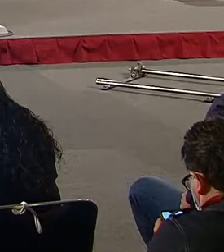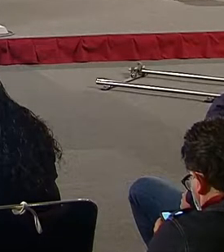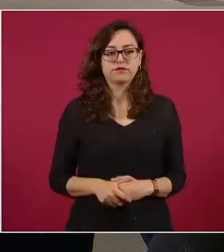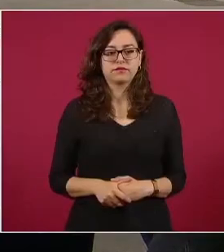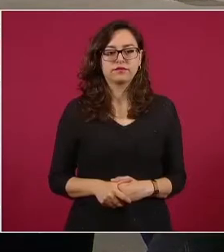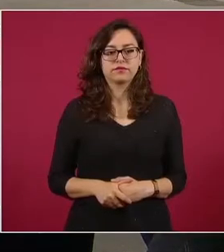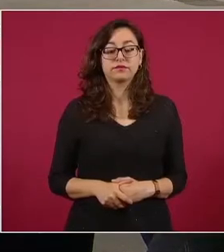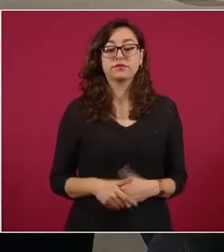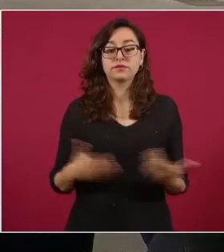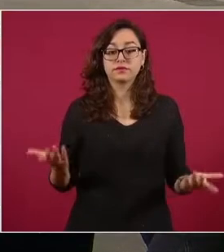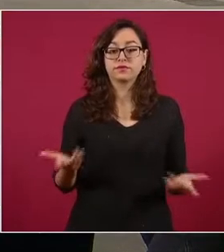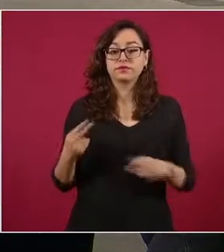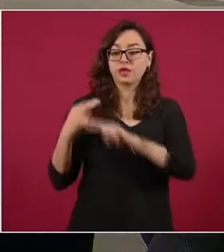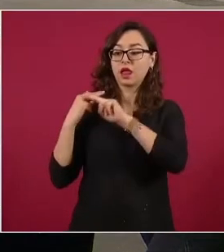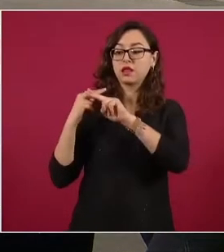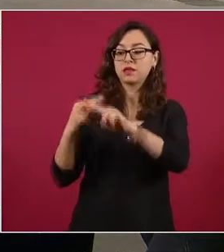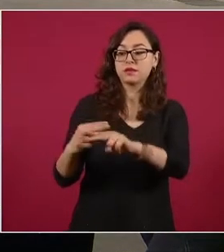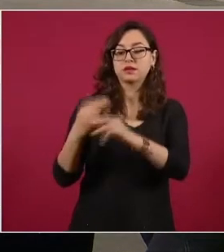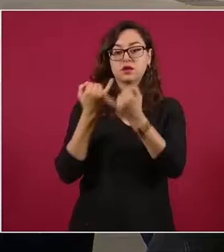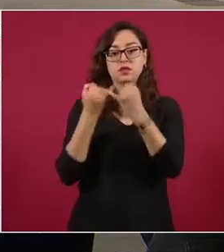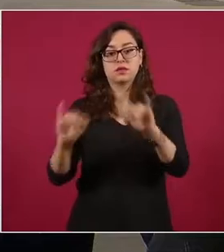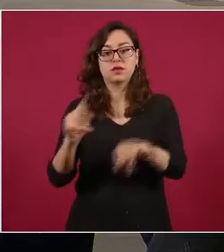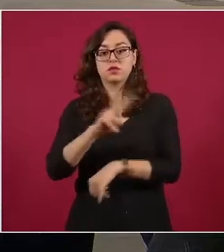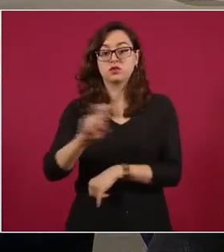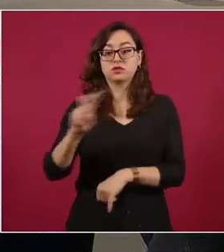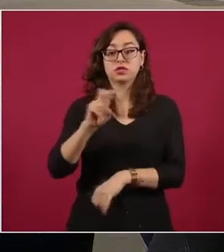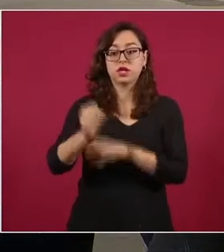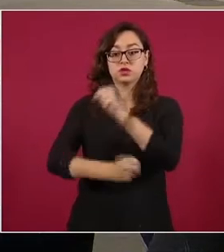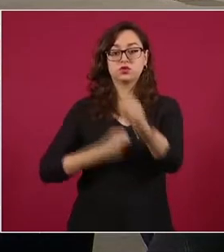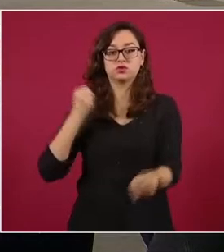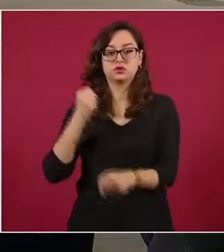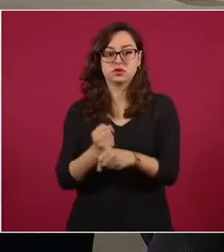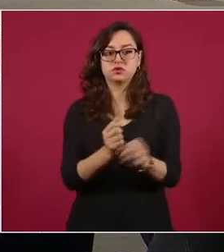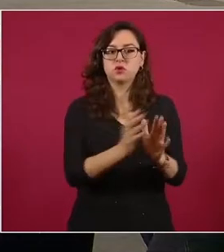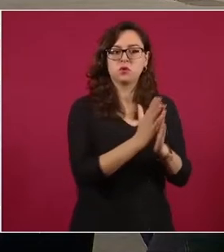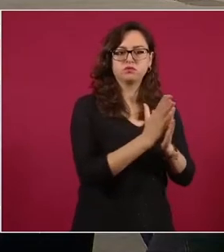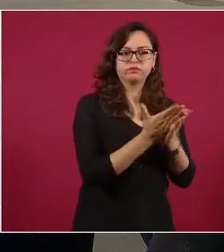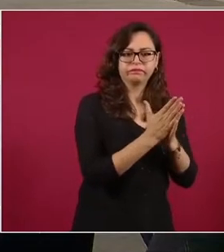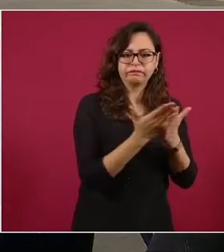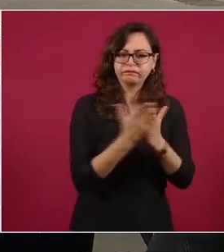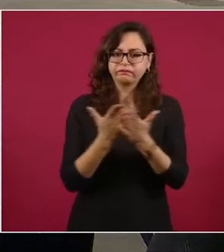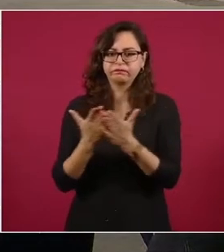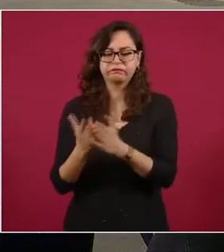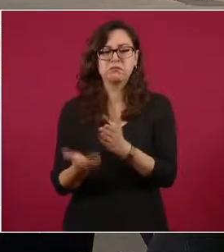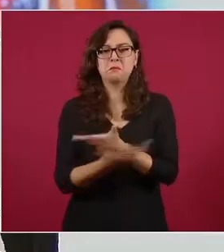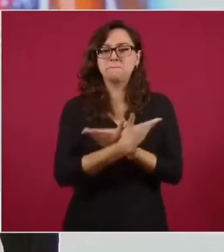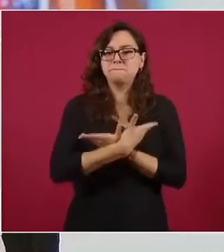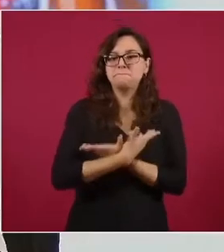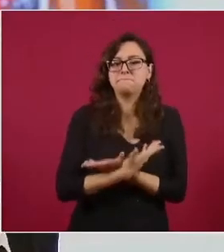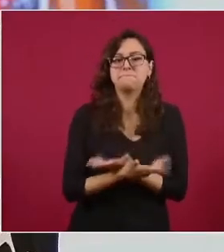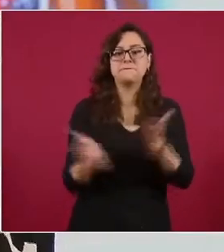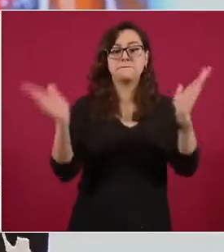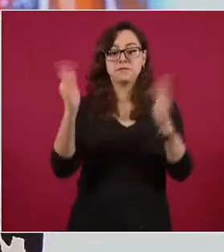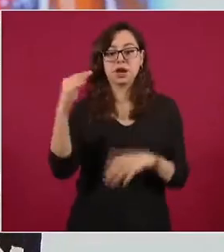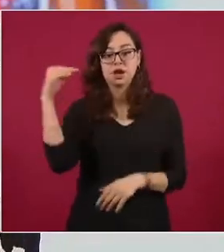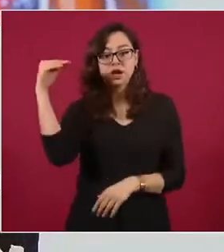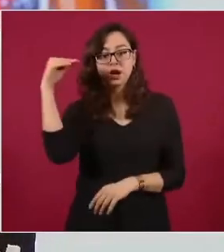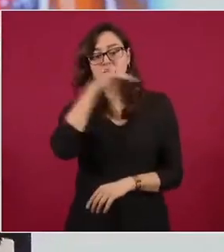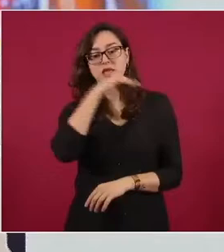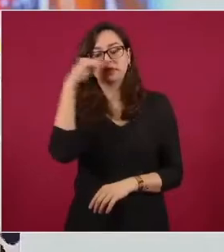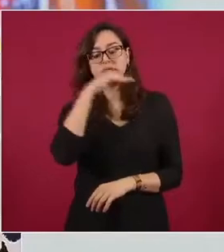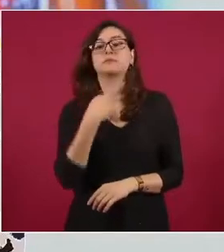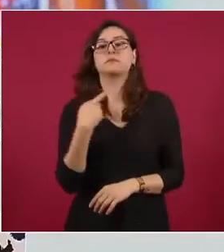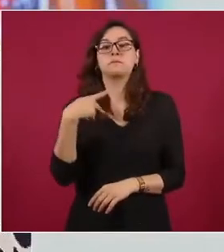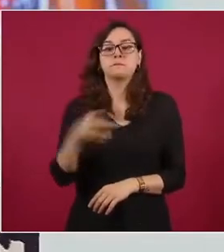clásicos de autores mexicanos, que fueron distribuidos de manera gratuita. Sin embargo, pareciera que a los